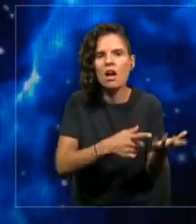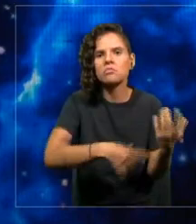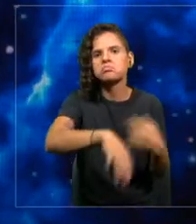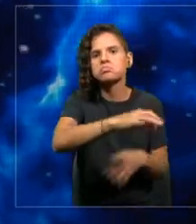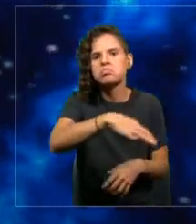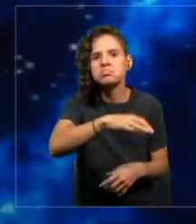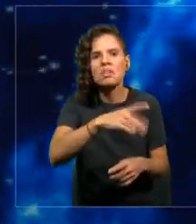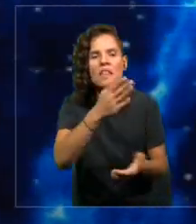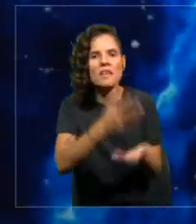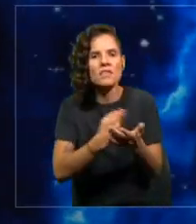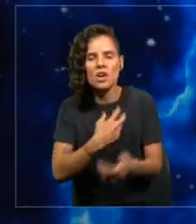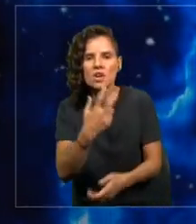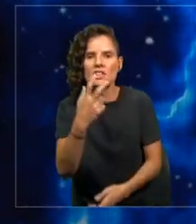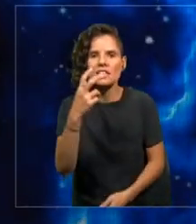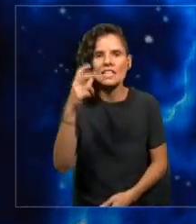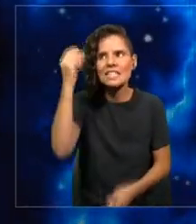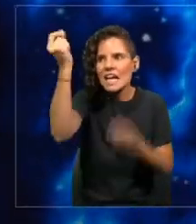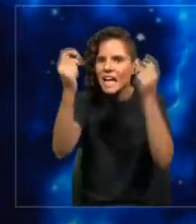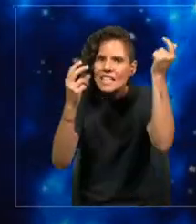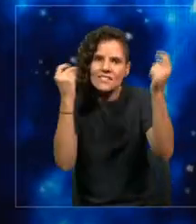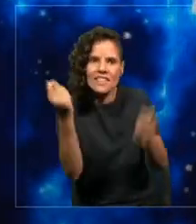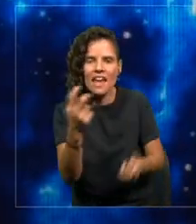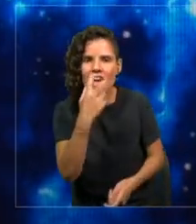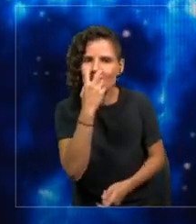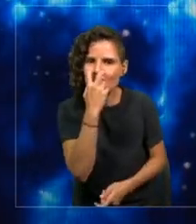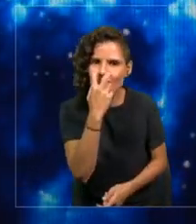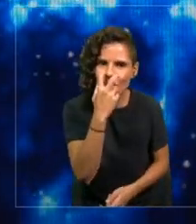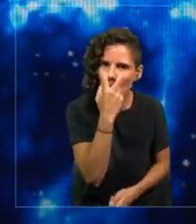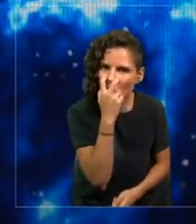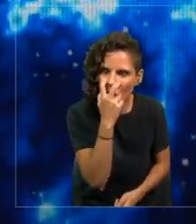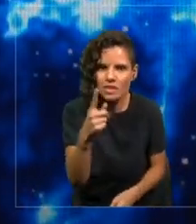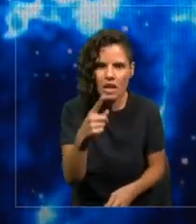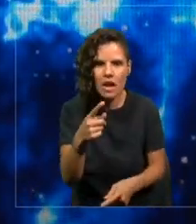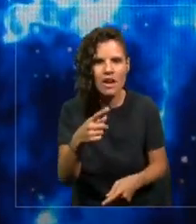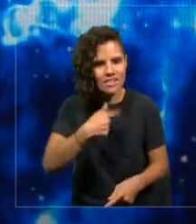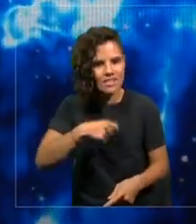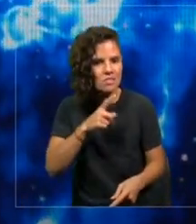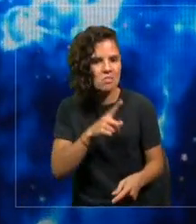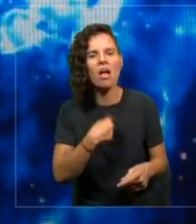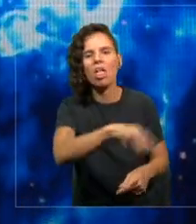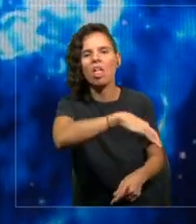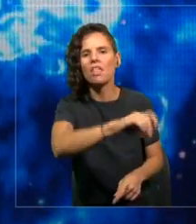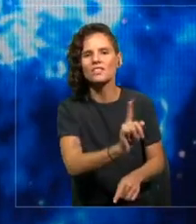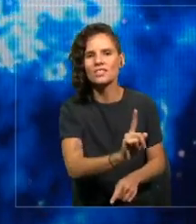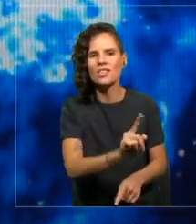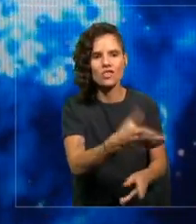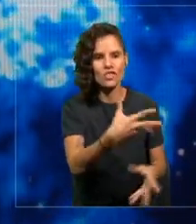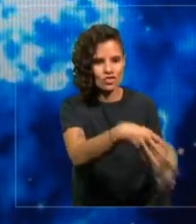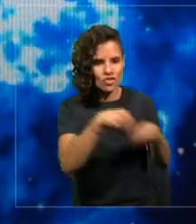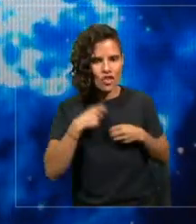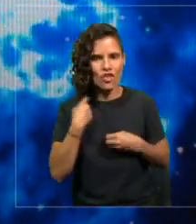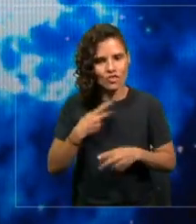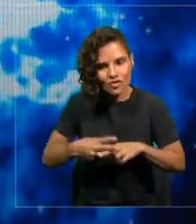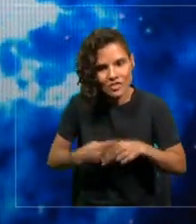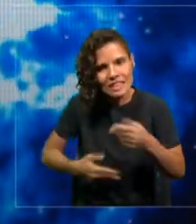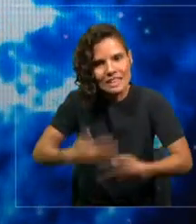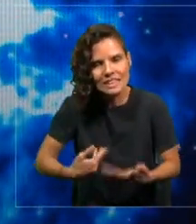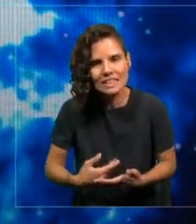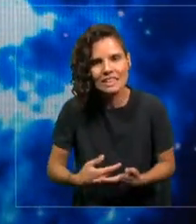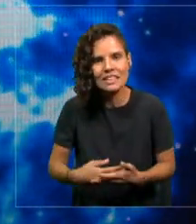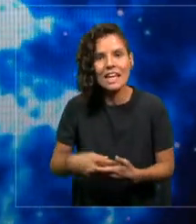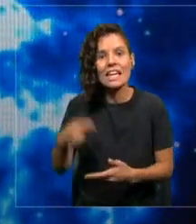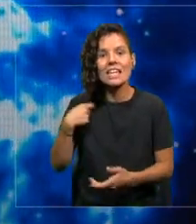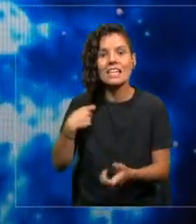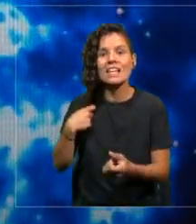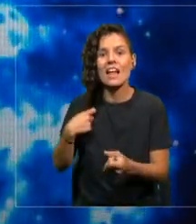ingenuidad y curiosidad humana no funciona. La tecnología la creamos nosotros y la inteligencia artificial nos